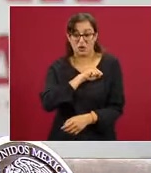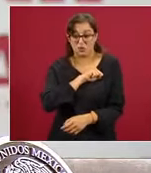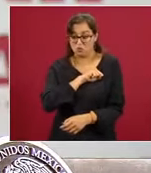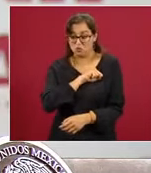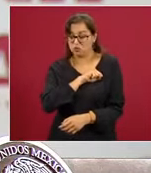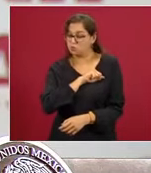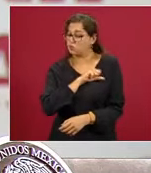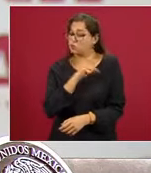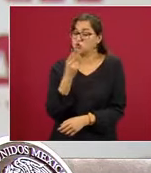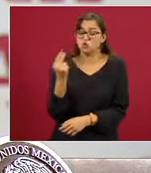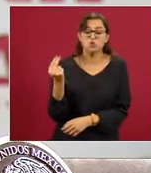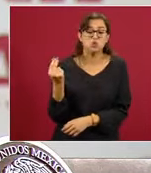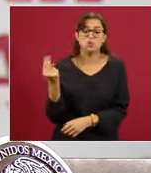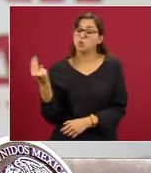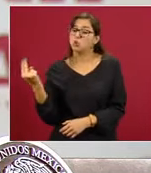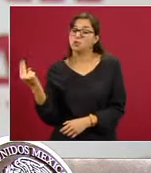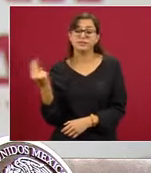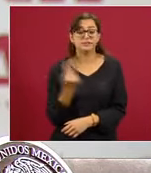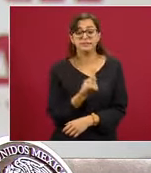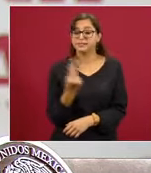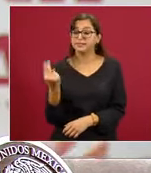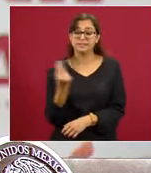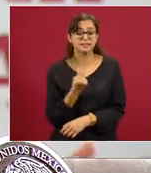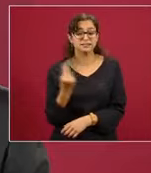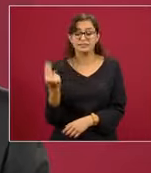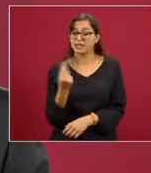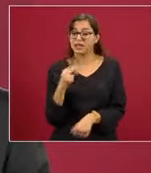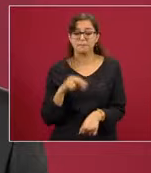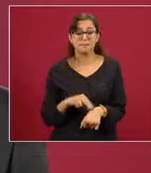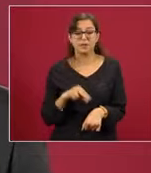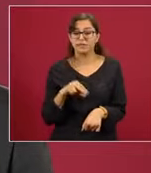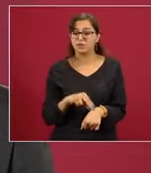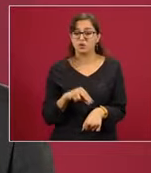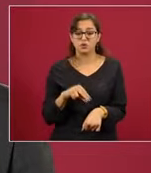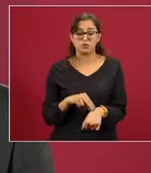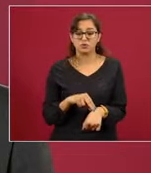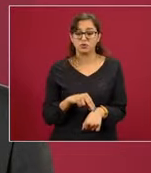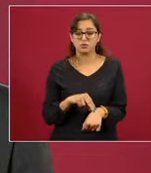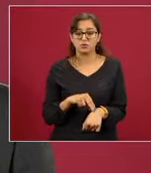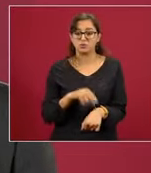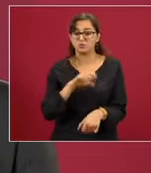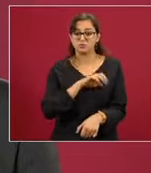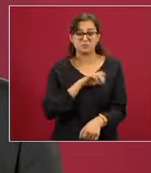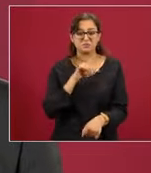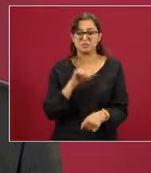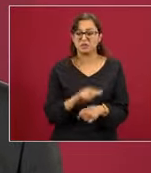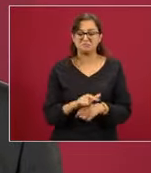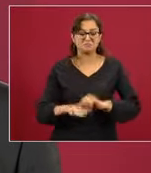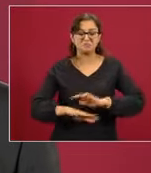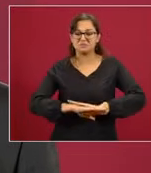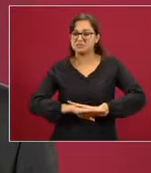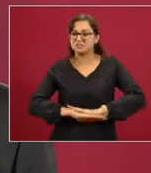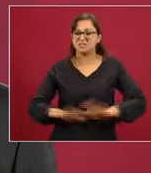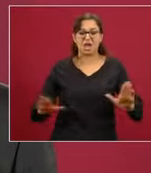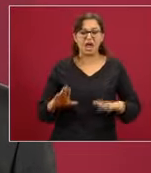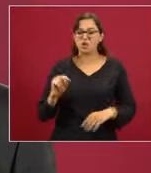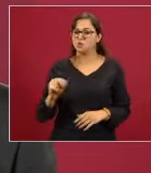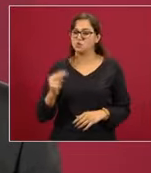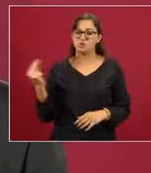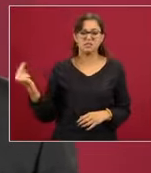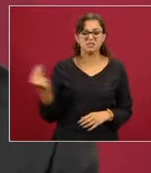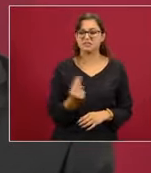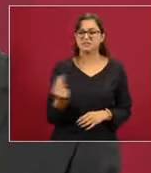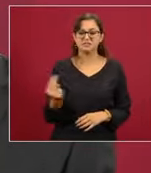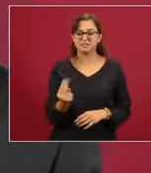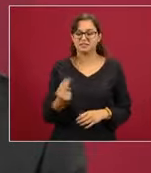necesita más médicos y más especialistas. Y esto, recordar que en los